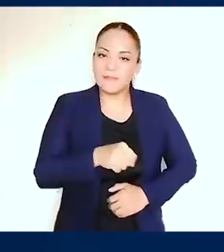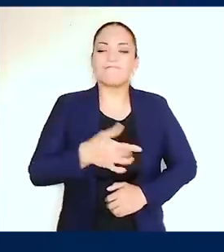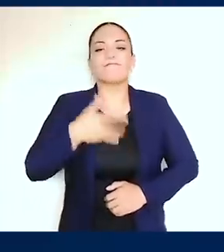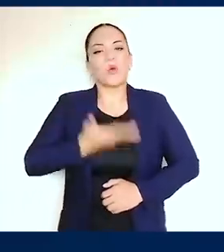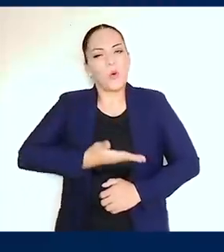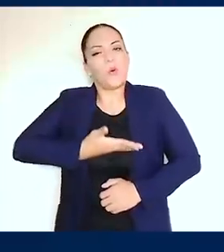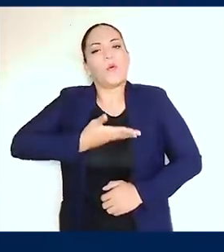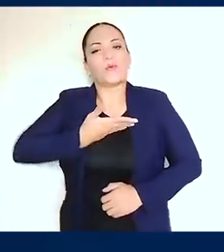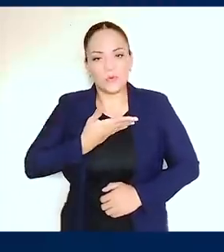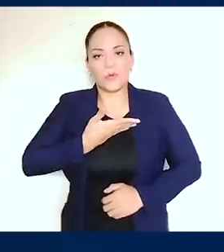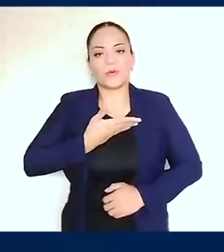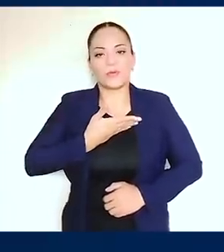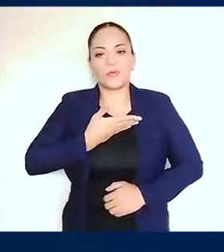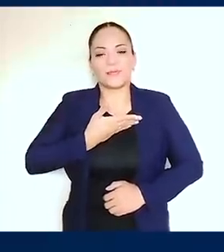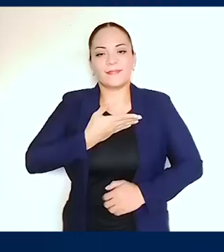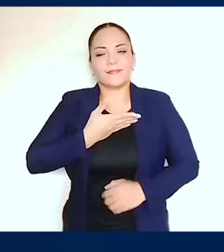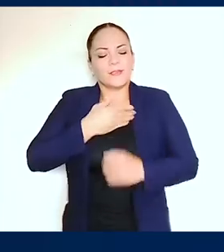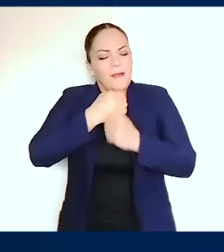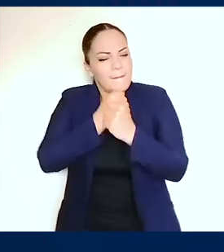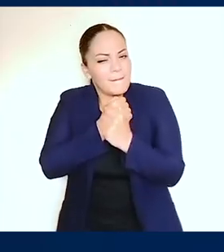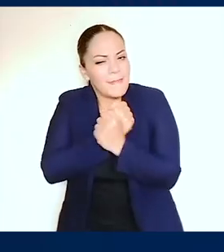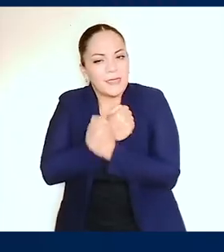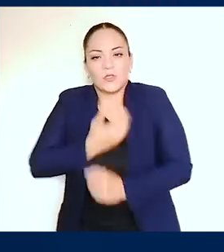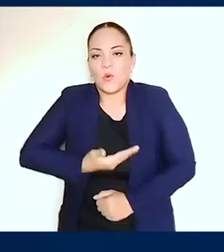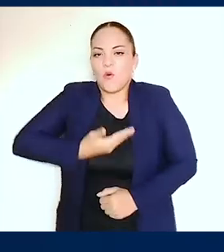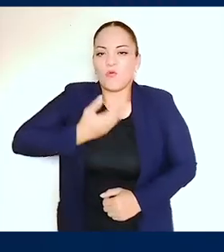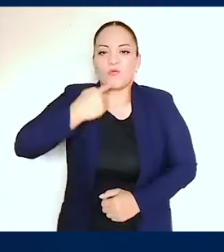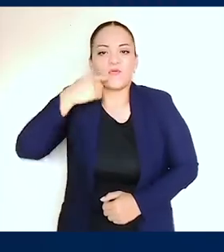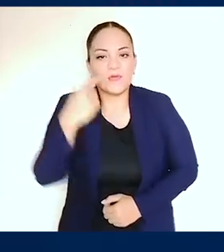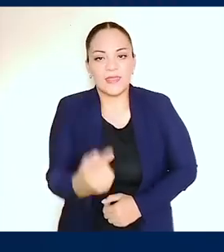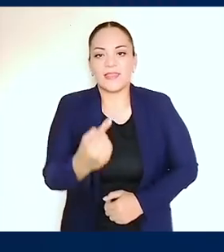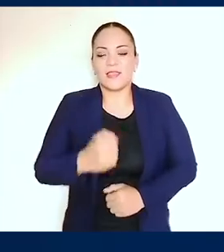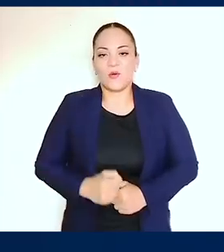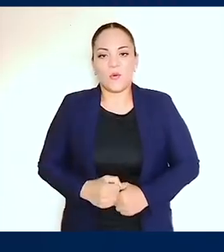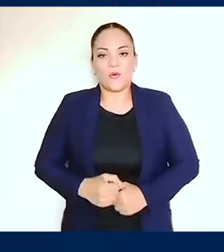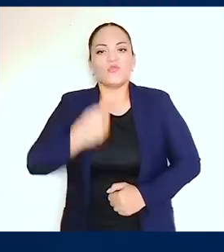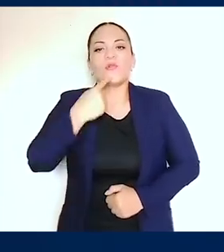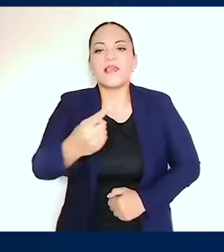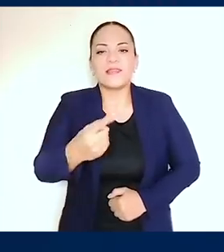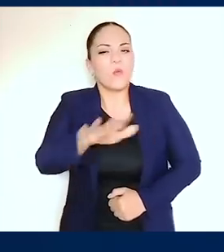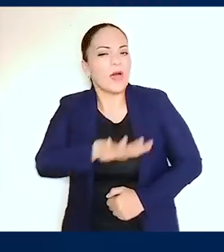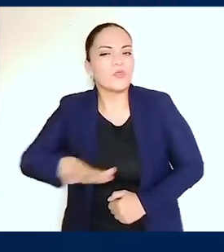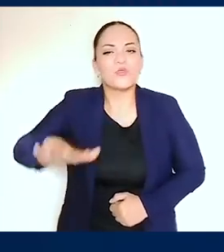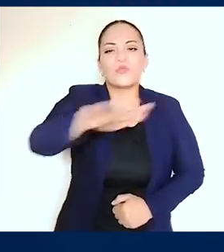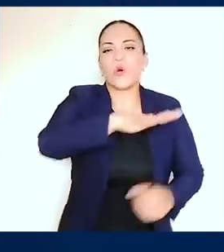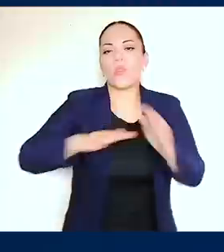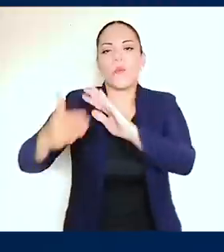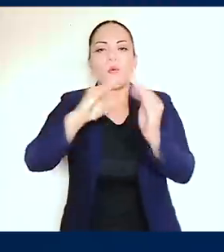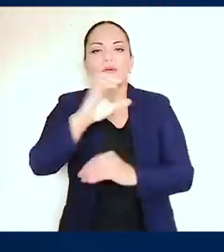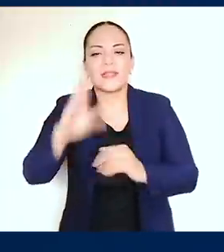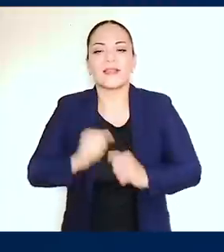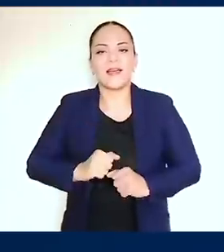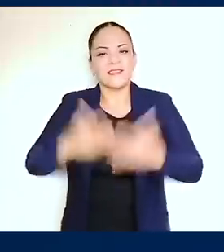orgulloso, con pasión y orgullo lo digo. Se lo digo al pueblo de Costa Rica,